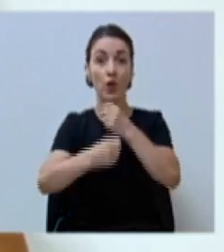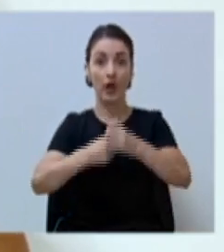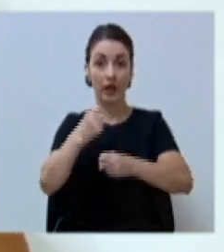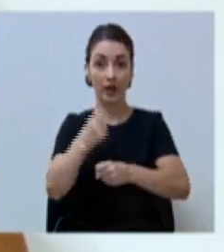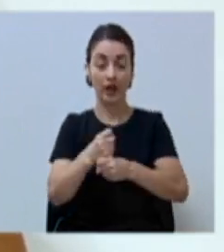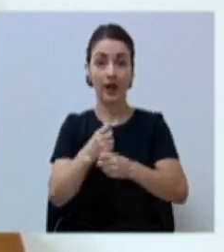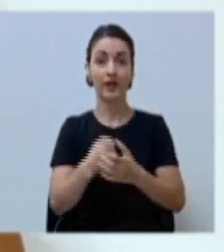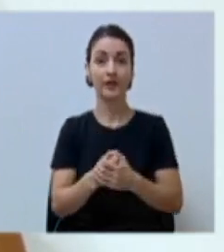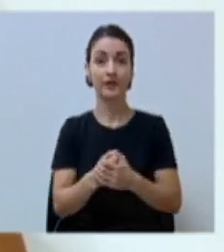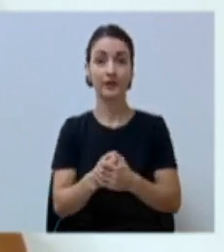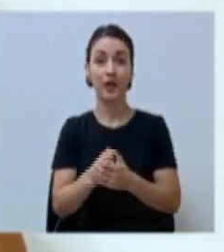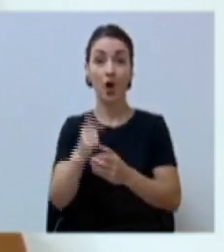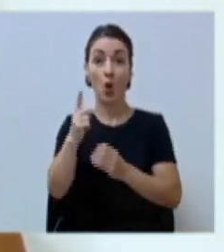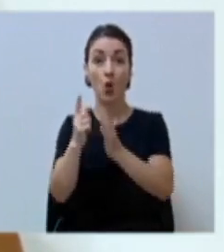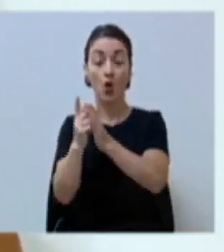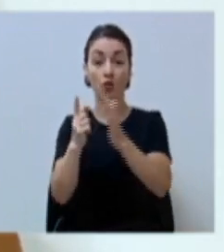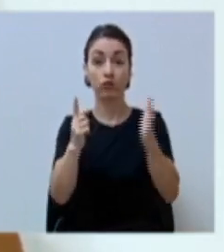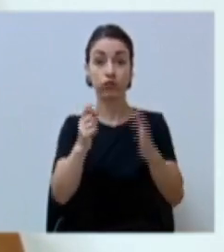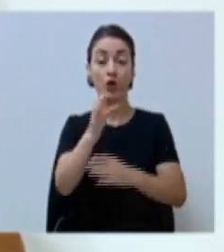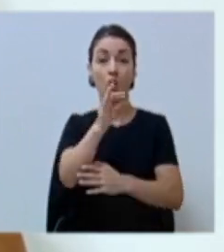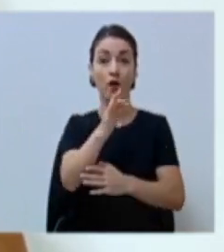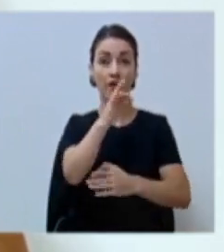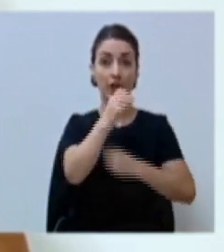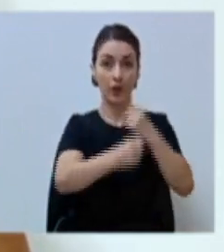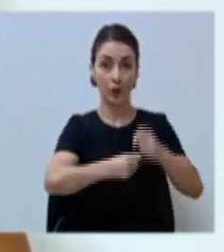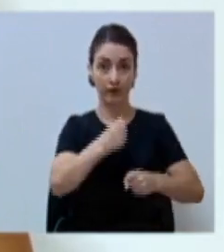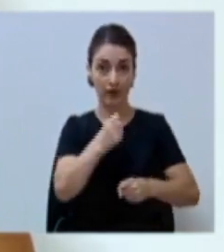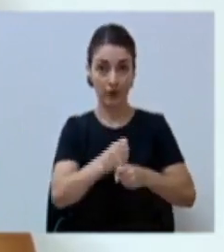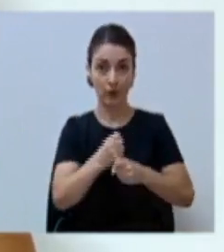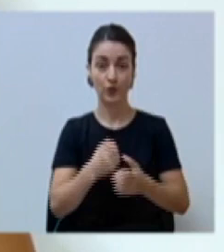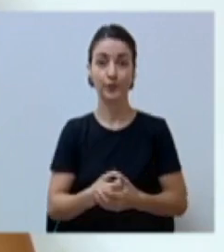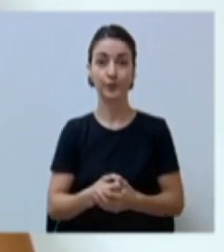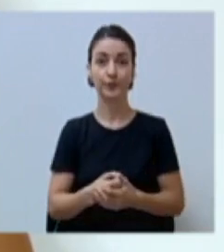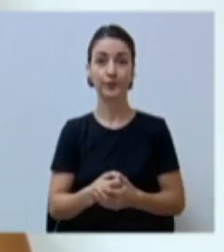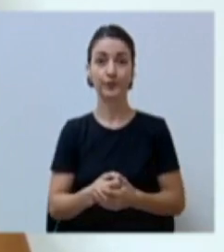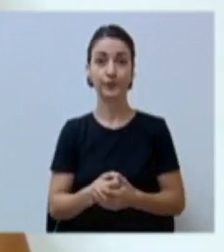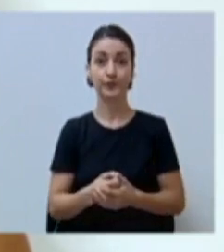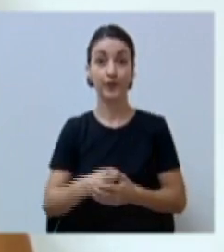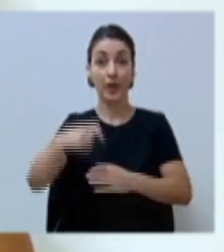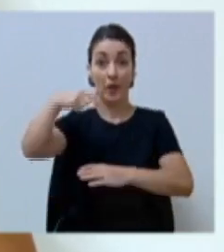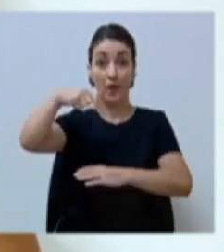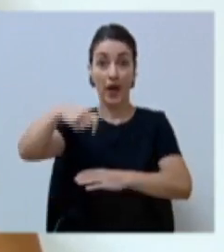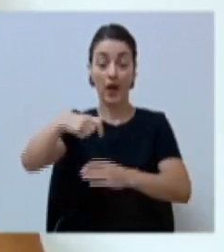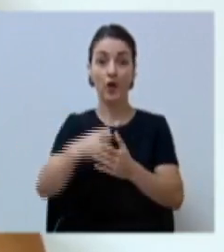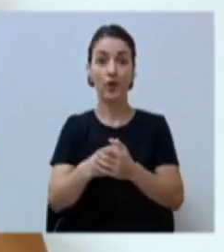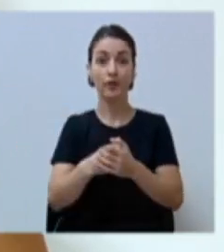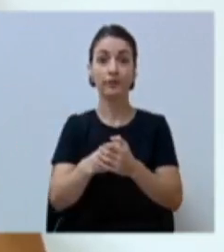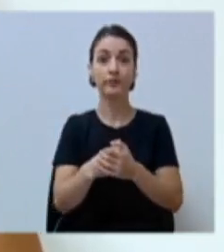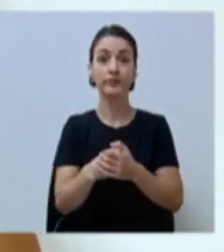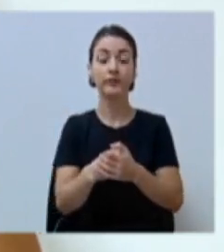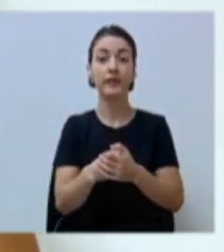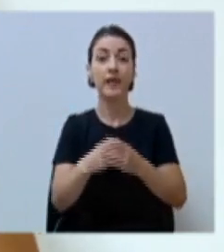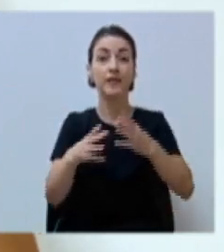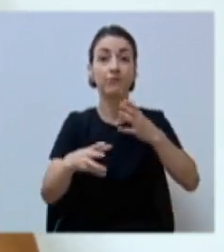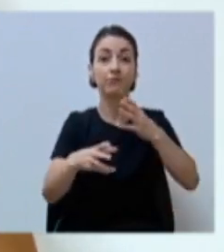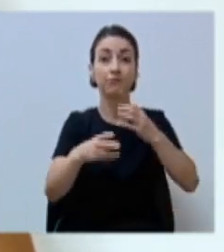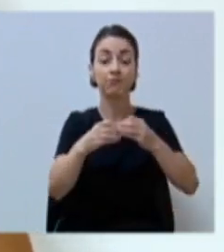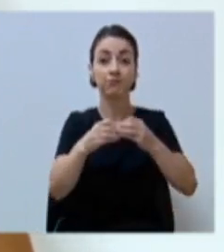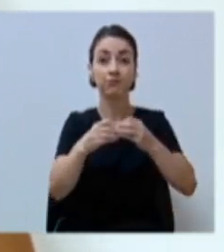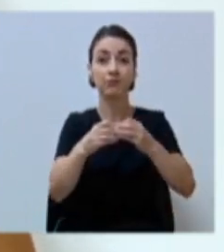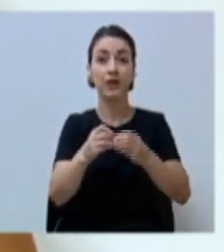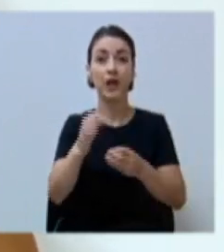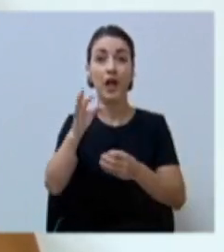de edad que va de los 1 a los 99 años. Para hoy, se registra un total de